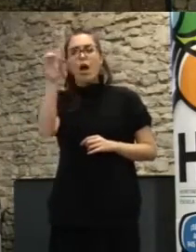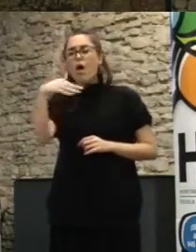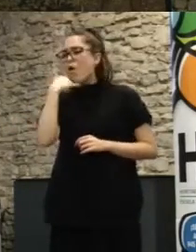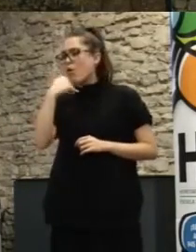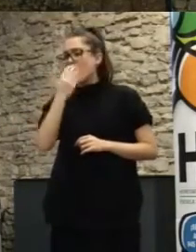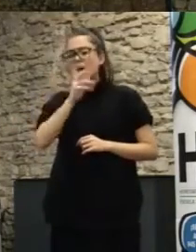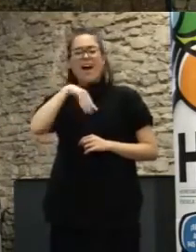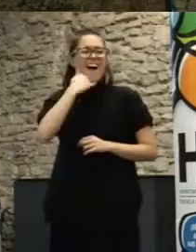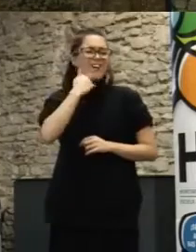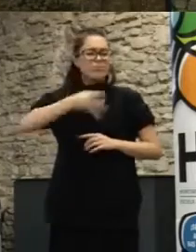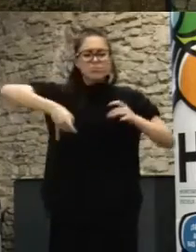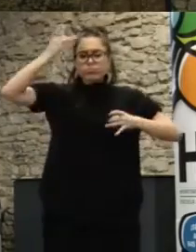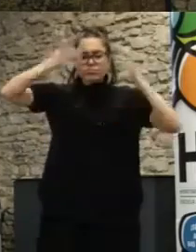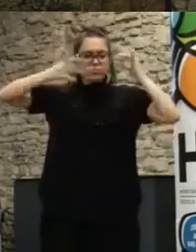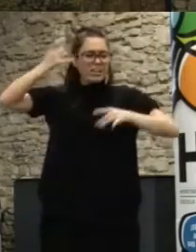podría ocurrir a algunos más ¿no?